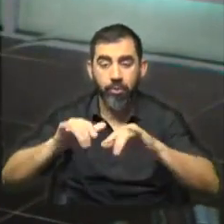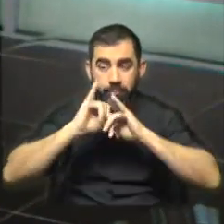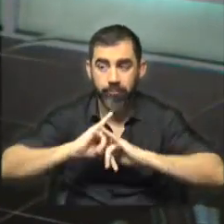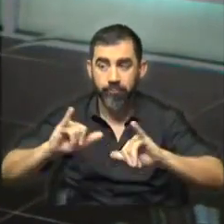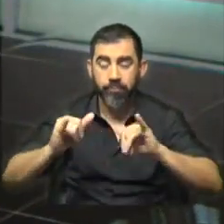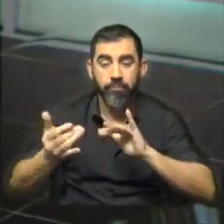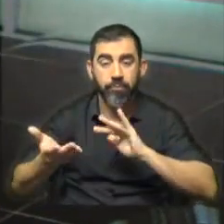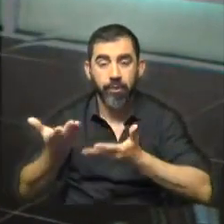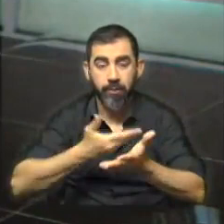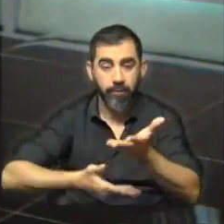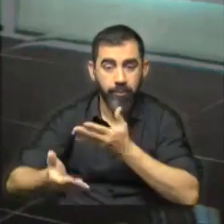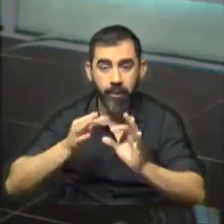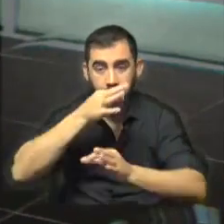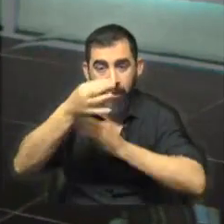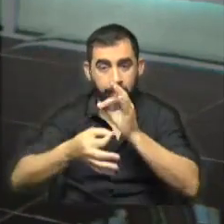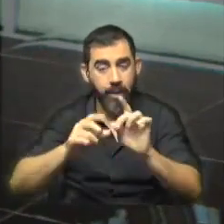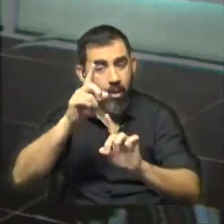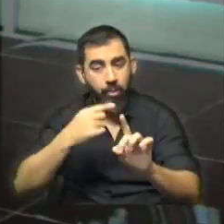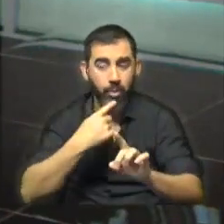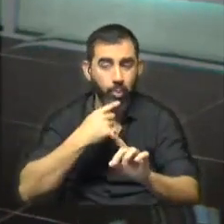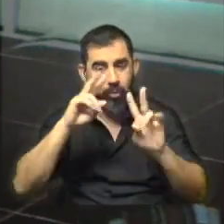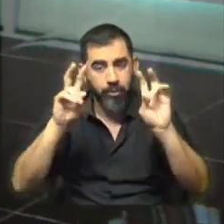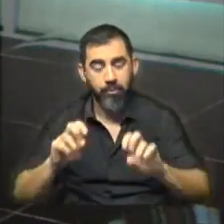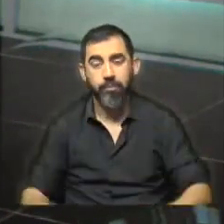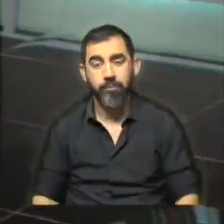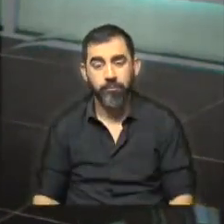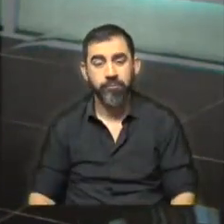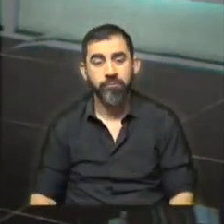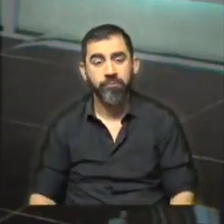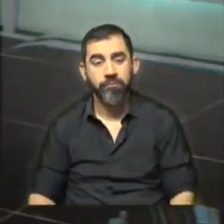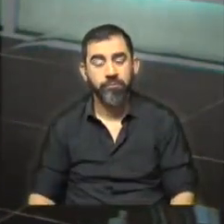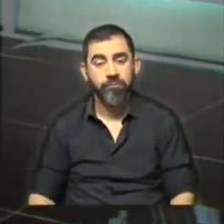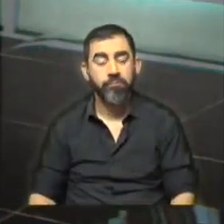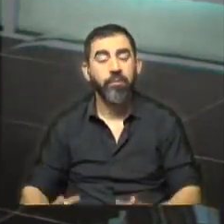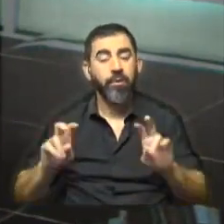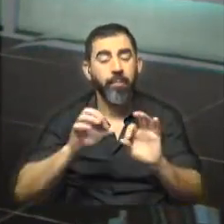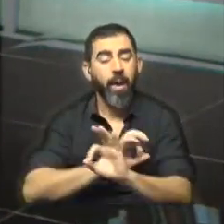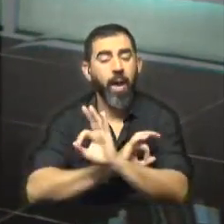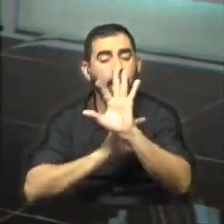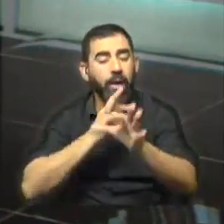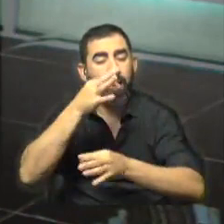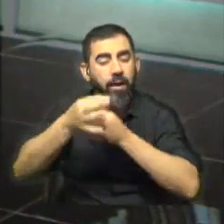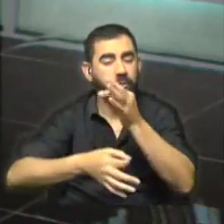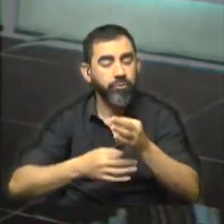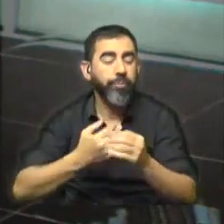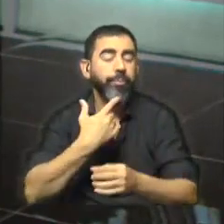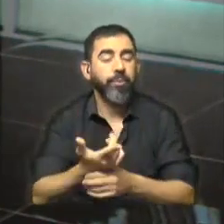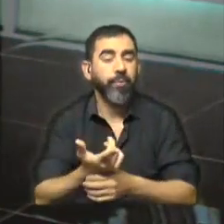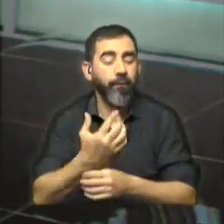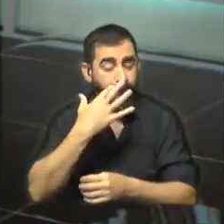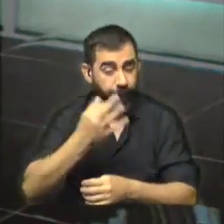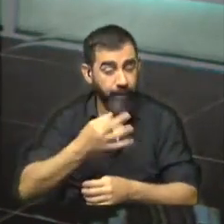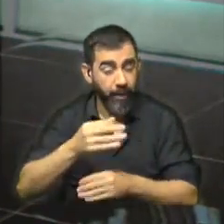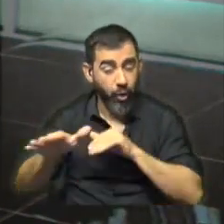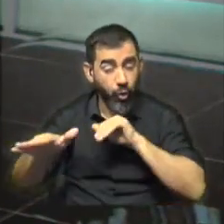oportunidad de aclarar quizás algunas cuestiones. Bien, y hablando en términos de aclaración, Estela, por ejemplo, ¿es verdad que